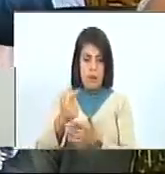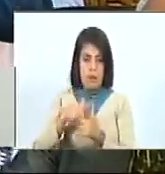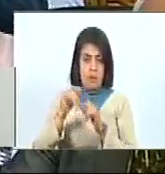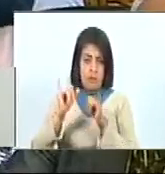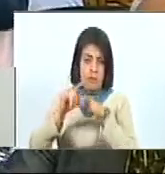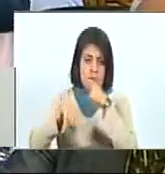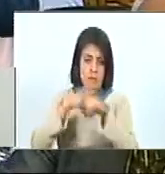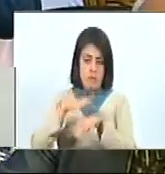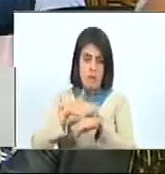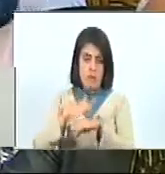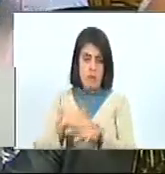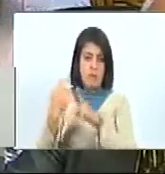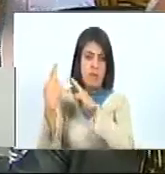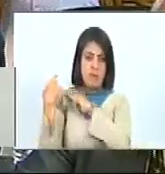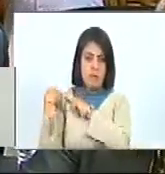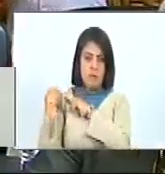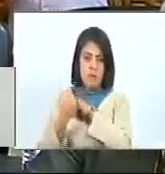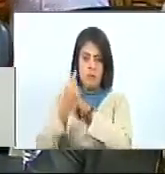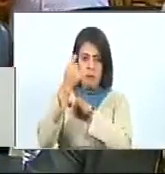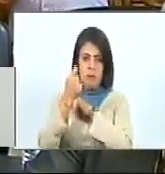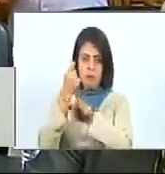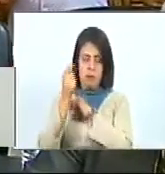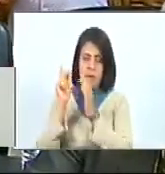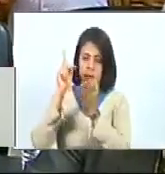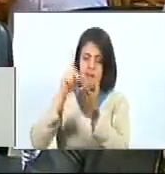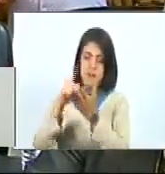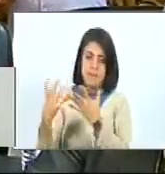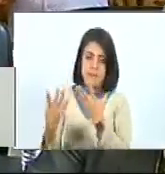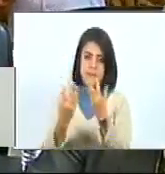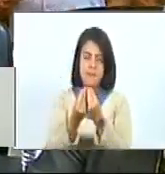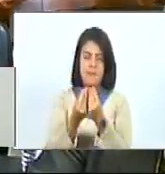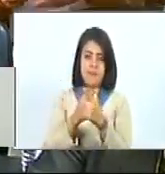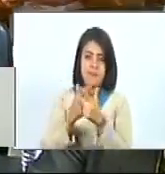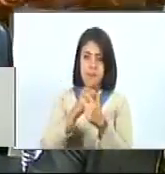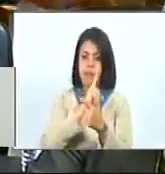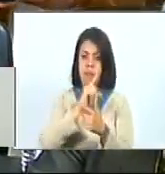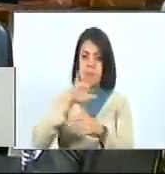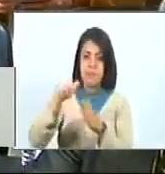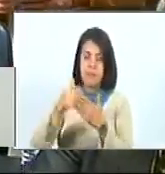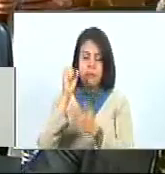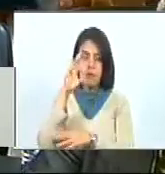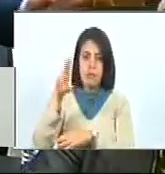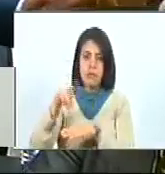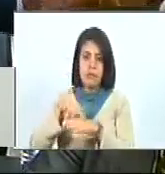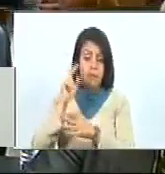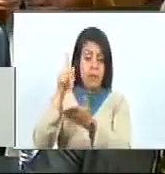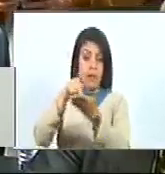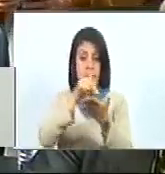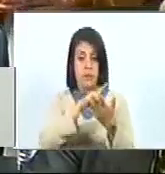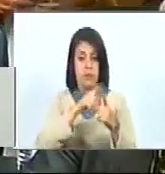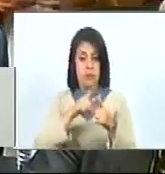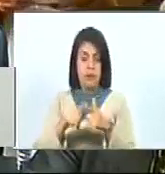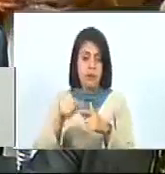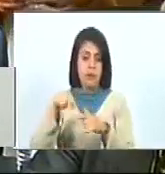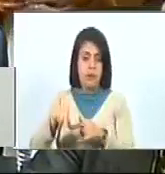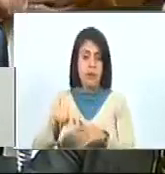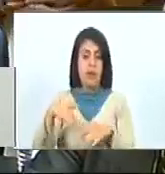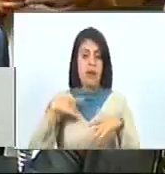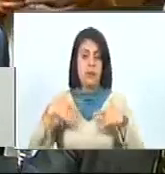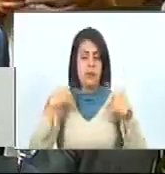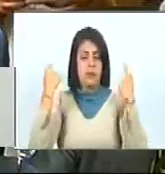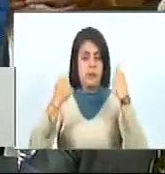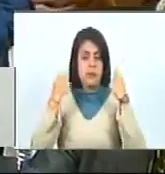próximo jueves, una representación de diputados para que en nombre de la Asamblea Nacional se hagan presentes en los actos de